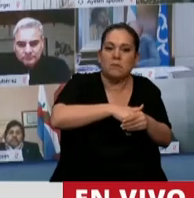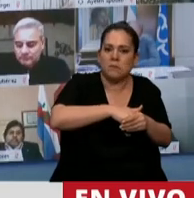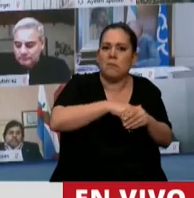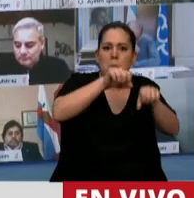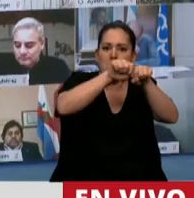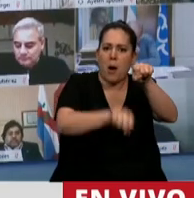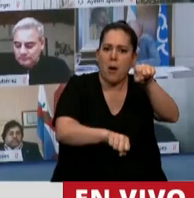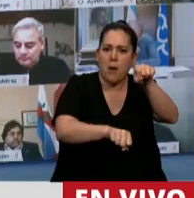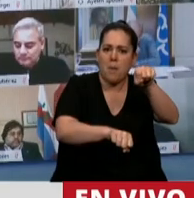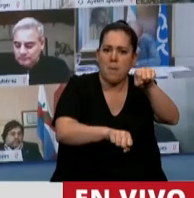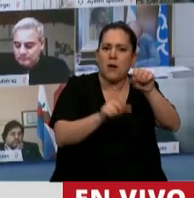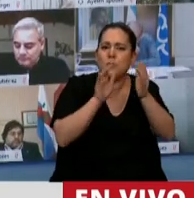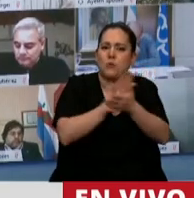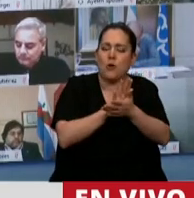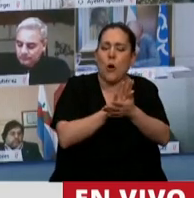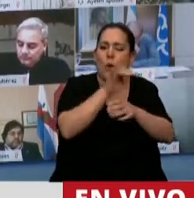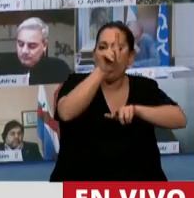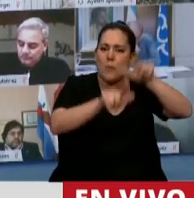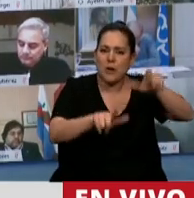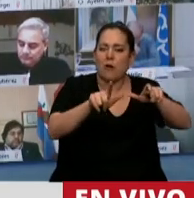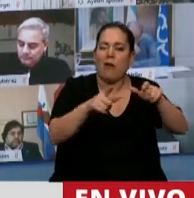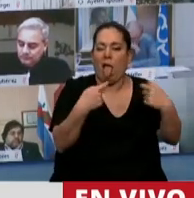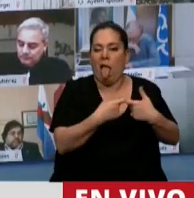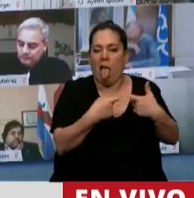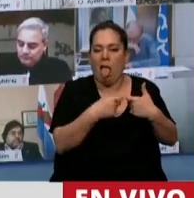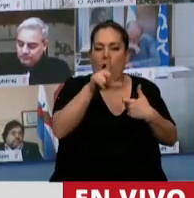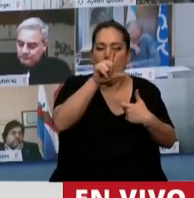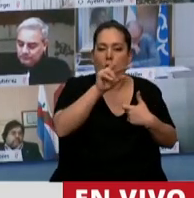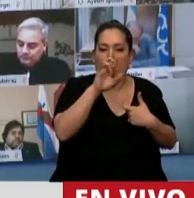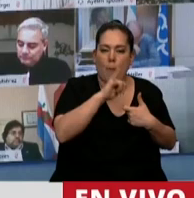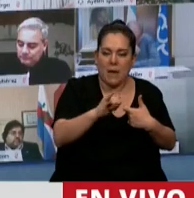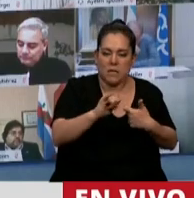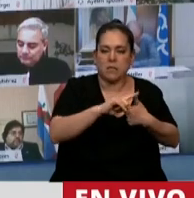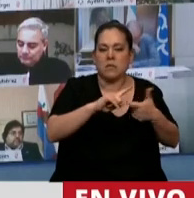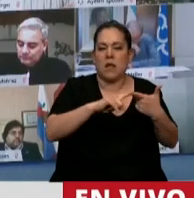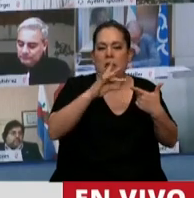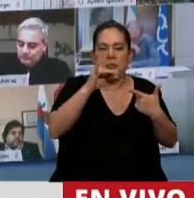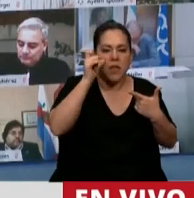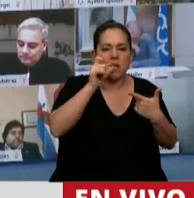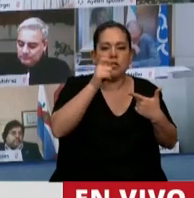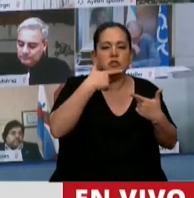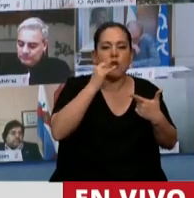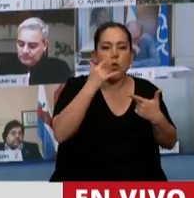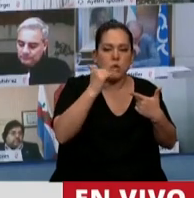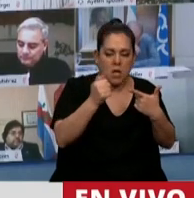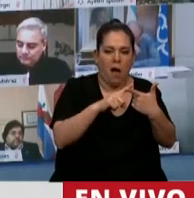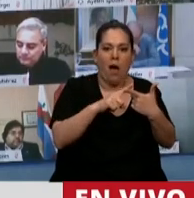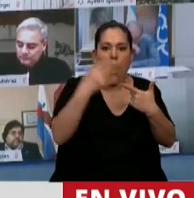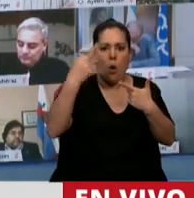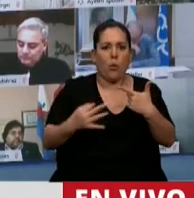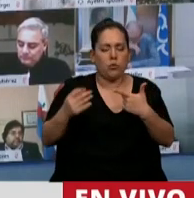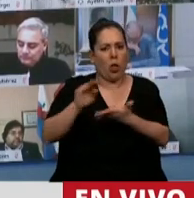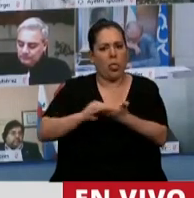penal a los delincuentes de Cristóbal López y Fabián de Sousa, se cayó el sistema y no pudo votar. Andábamos